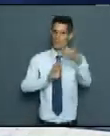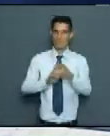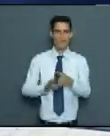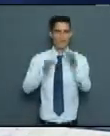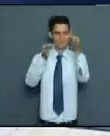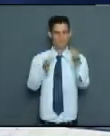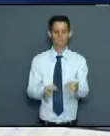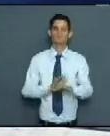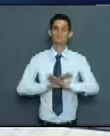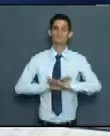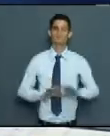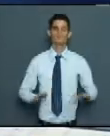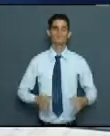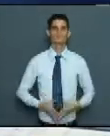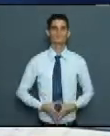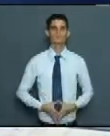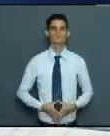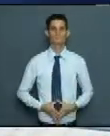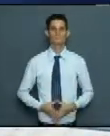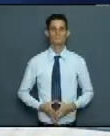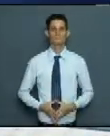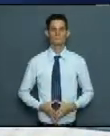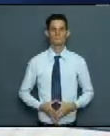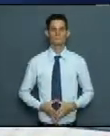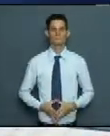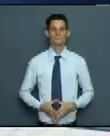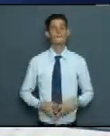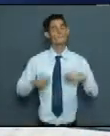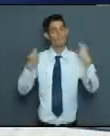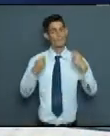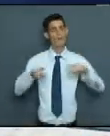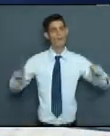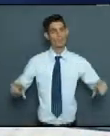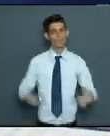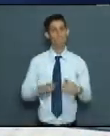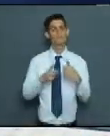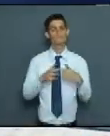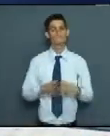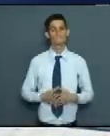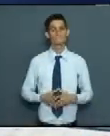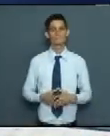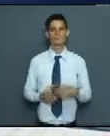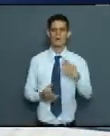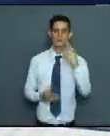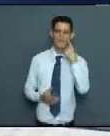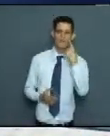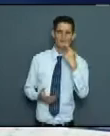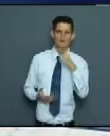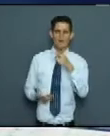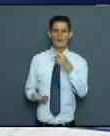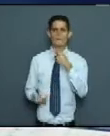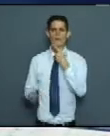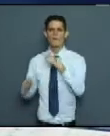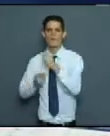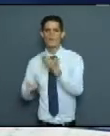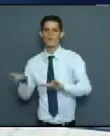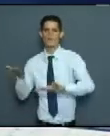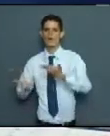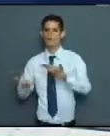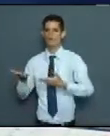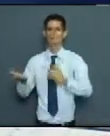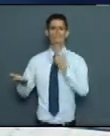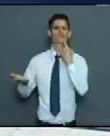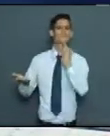detectado que no existe protección al consumidor, que le faltan onzas, que le falta apoyo, que le